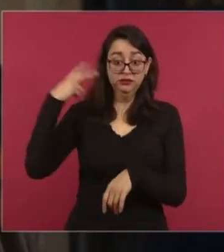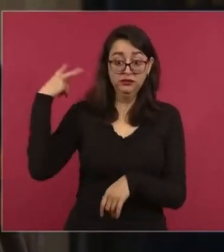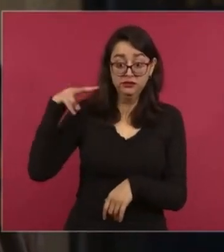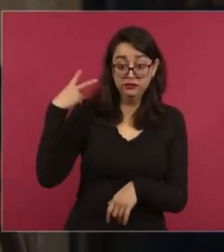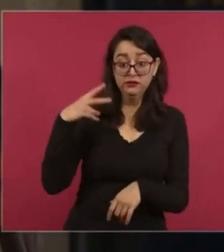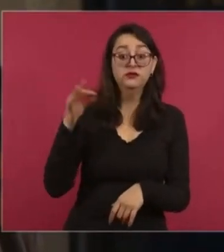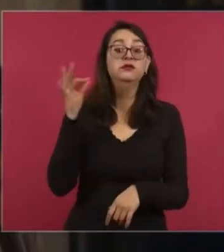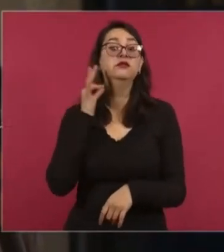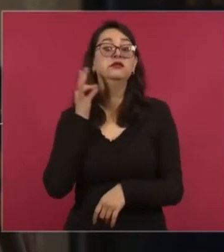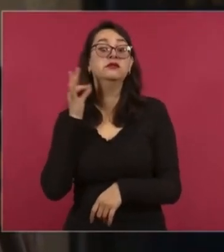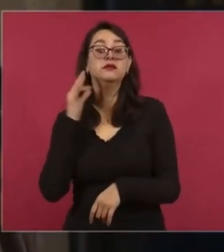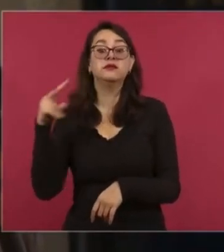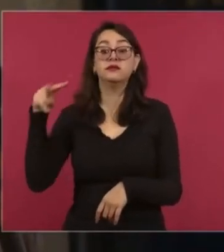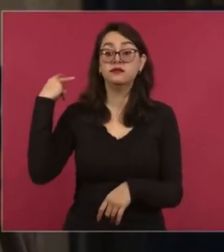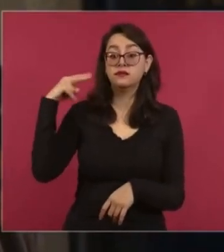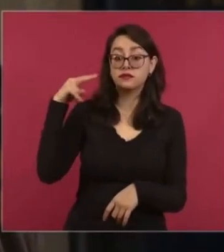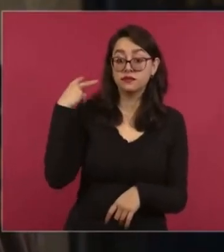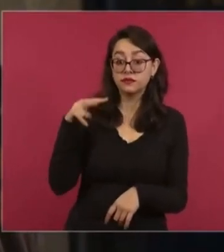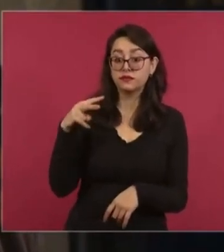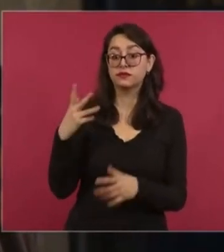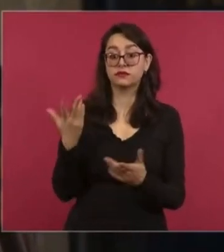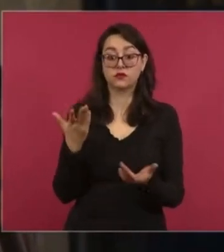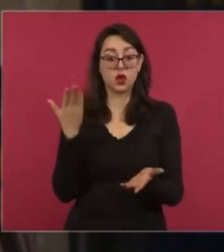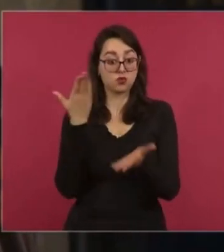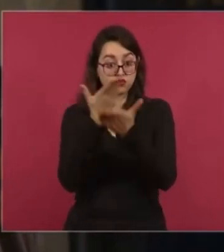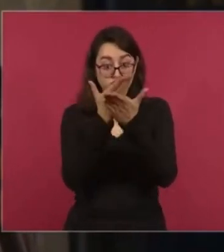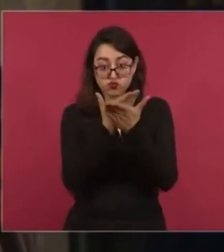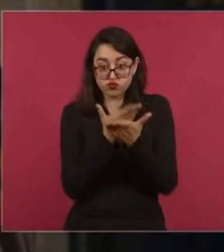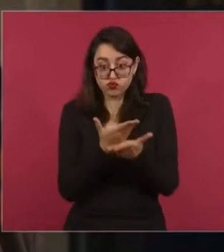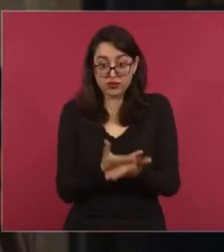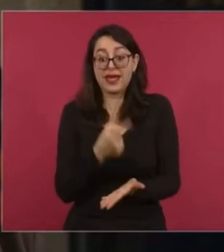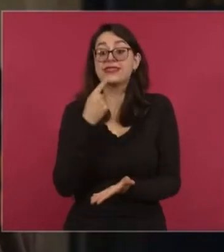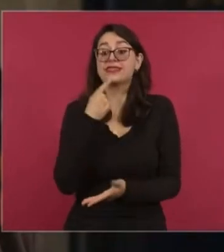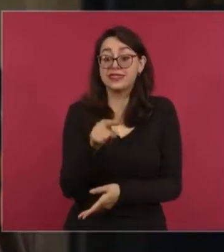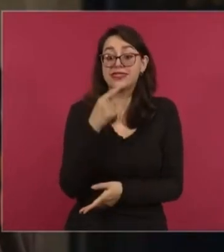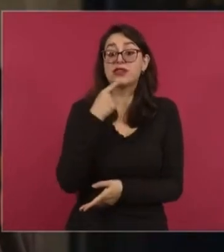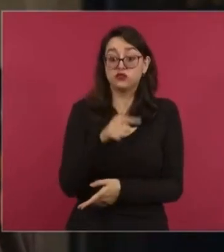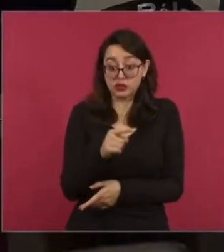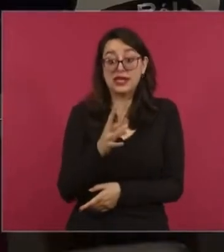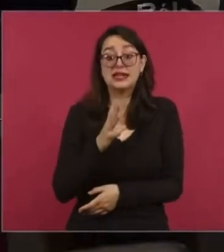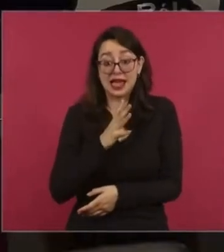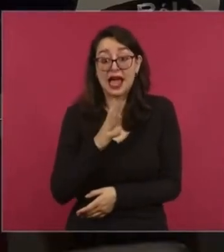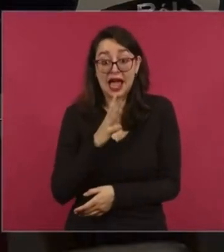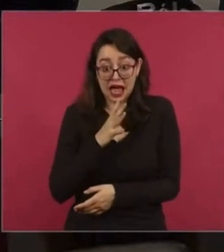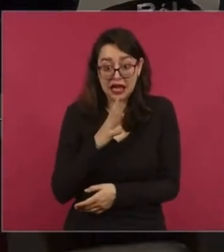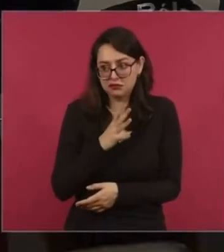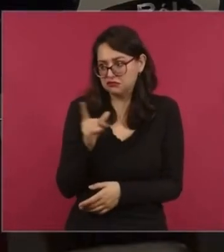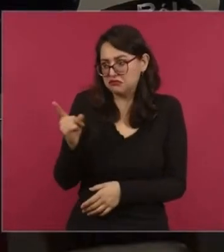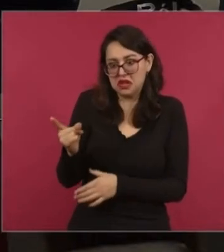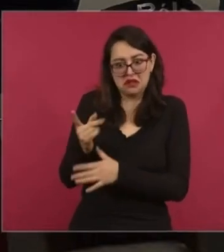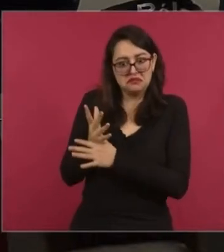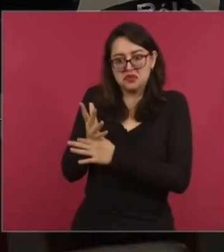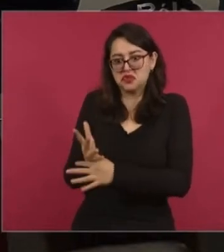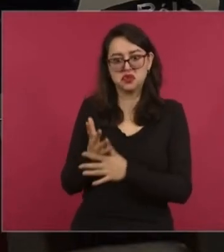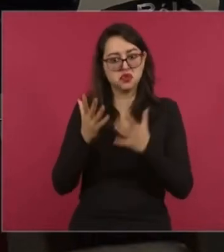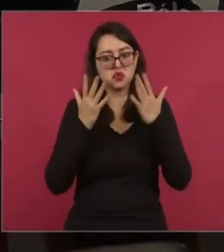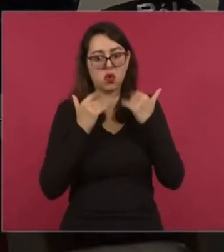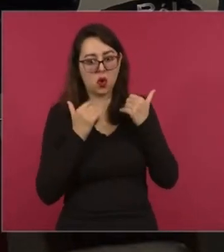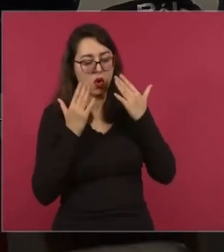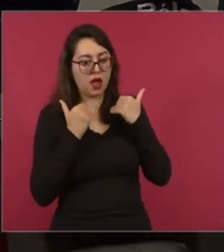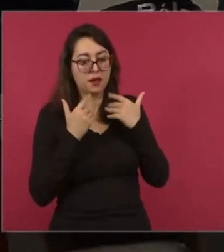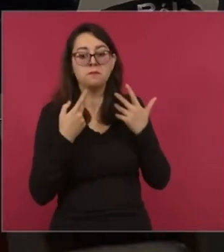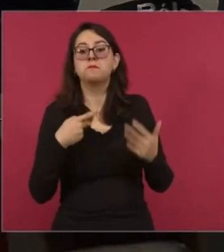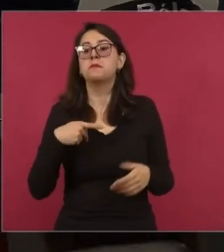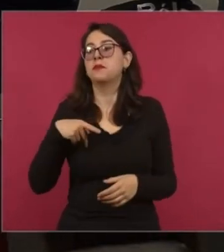el fiscal de Veracruz para reunir todas estas denuncias que hay, porque hay muchísimas, presidente, en todo el país. Ya ve que en Tijuana